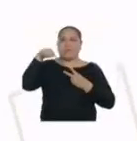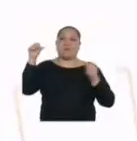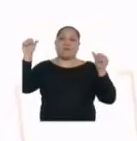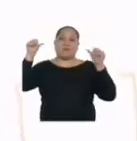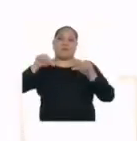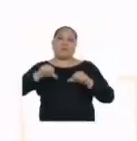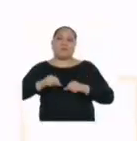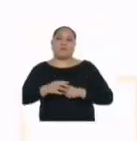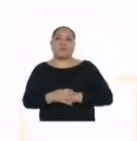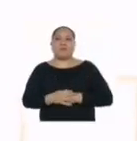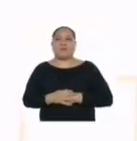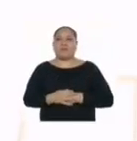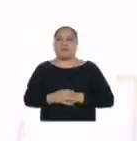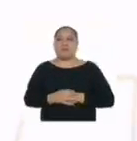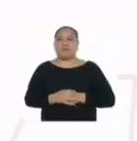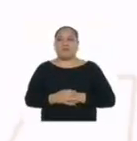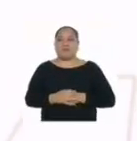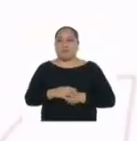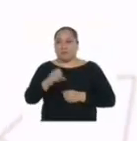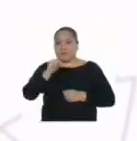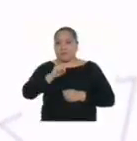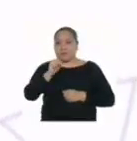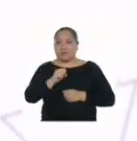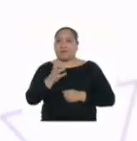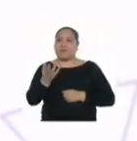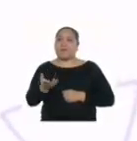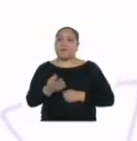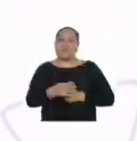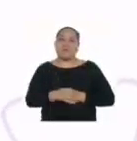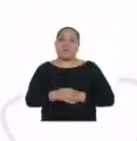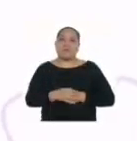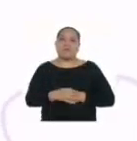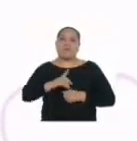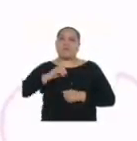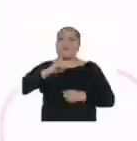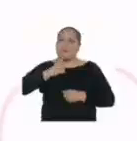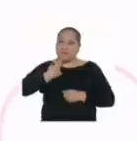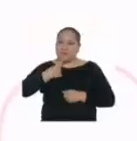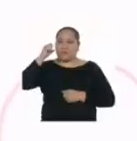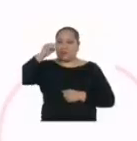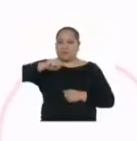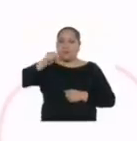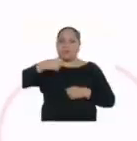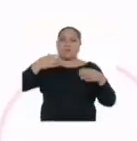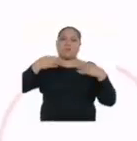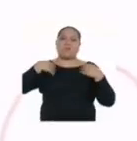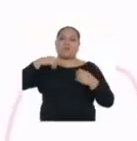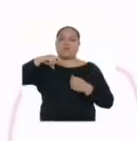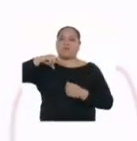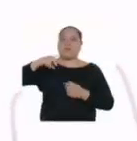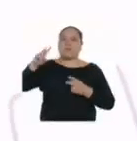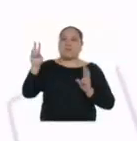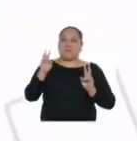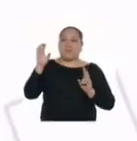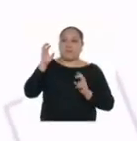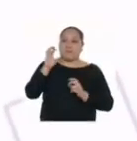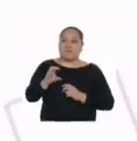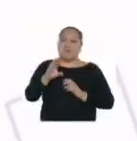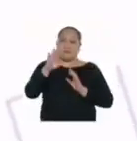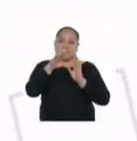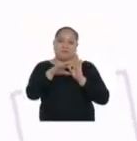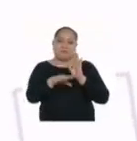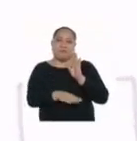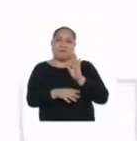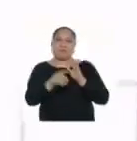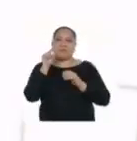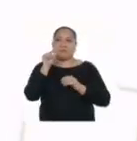resultó ser falsa. Si bien es cierto, se comprobó que los cítricos sí contienen vitamina C. Lo hacen en